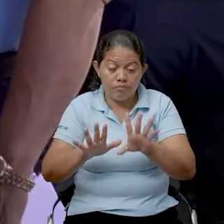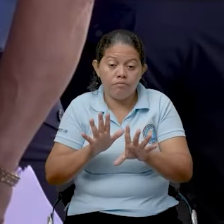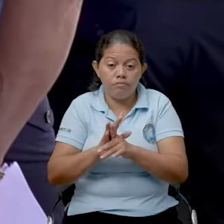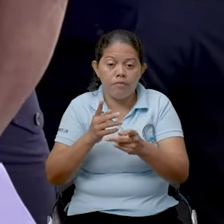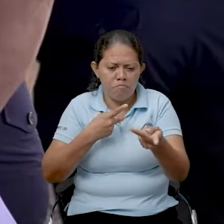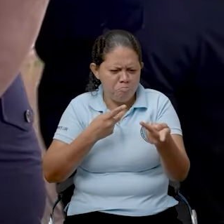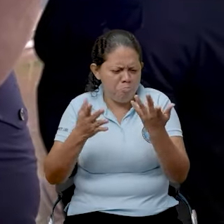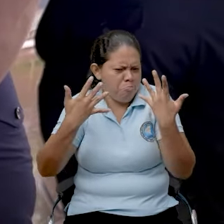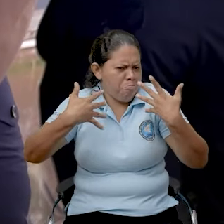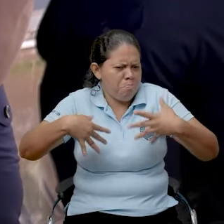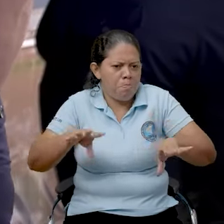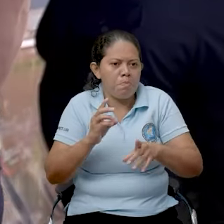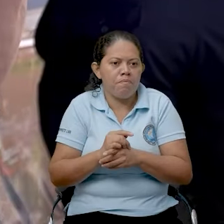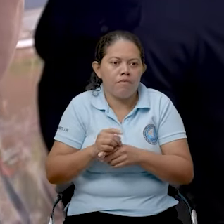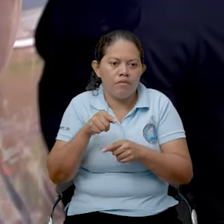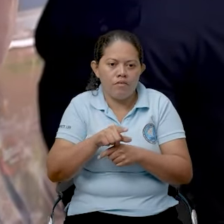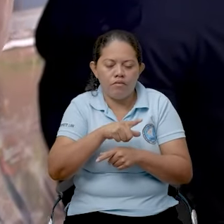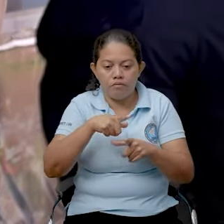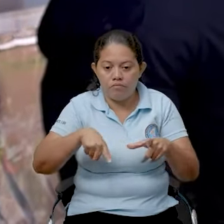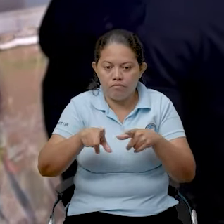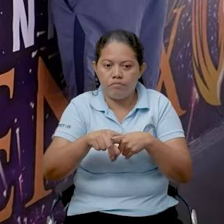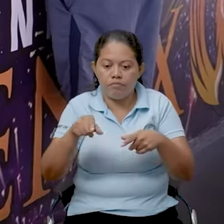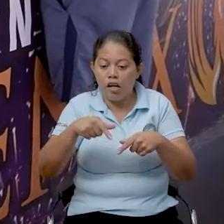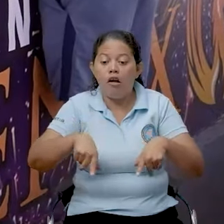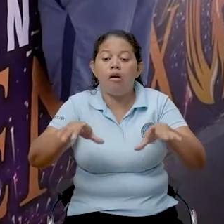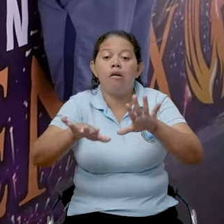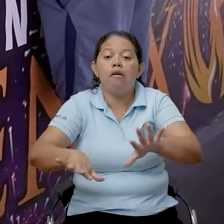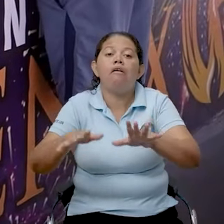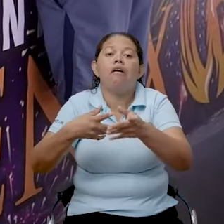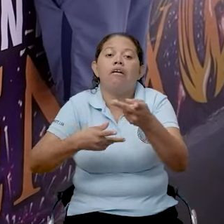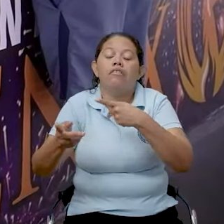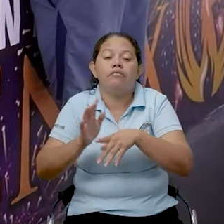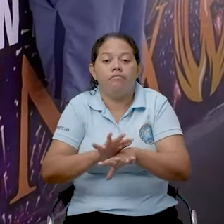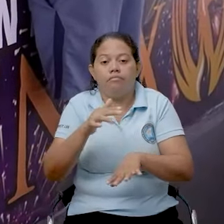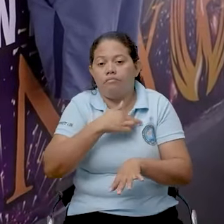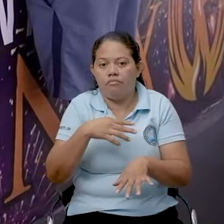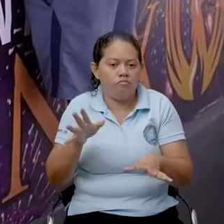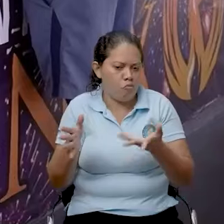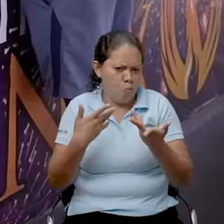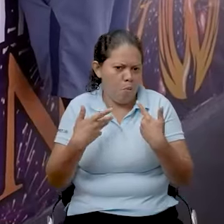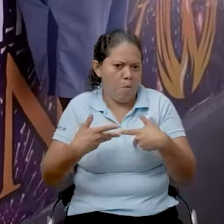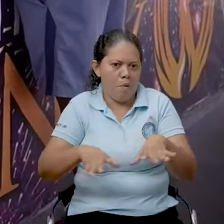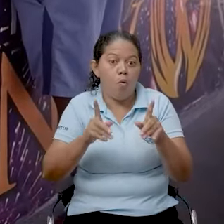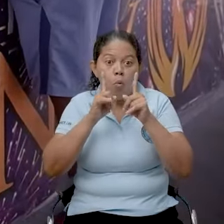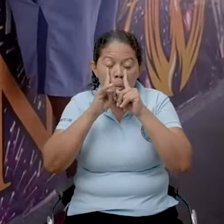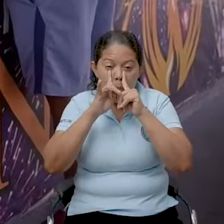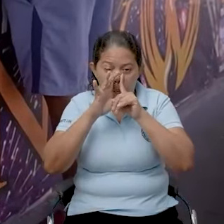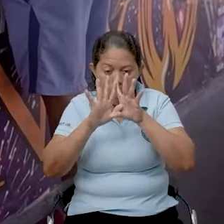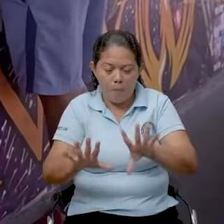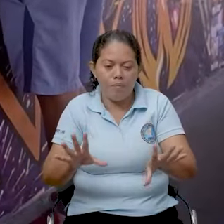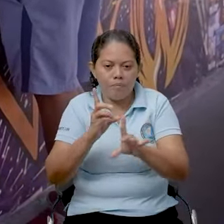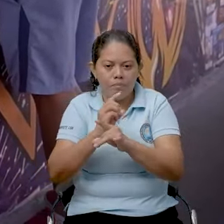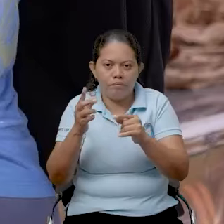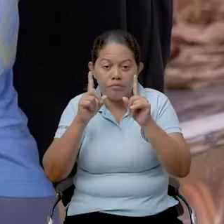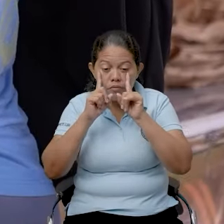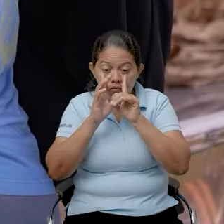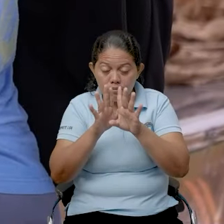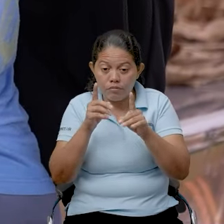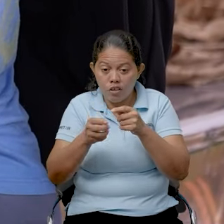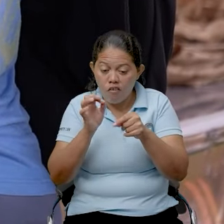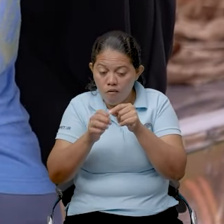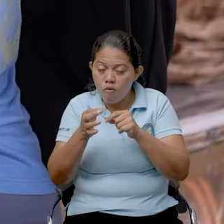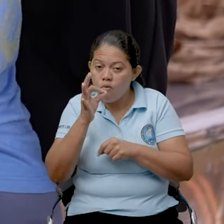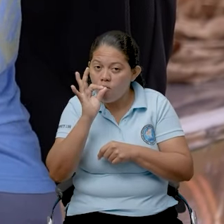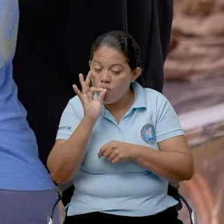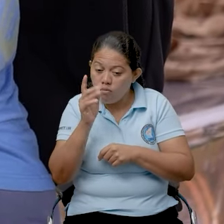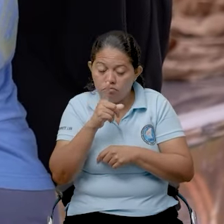quien vendía, se ponía donde quería ponerse y no tenían cuidado, que ahí fumaban, que ahí había